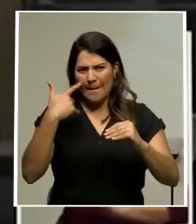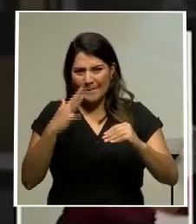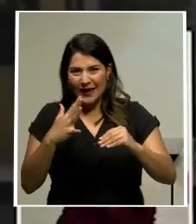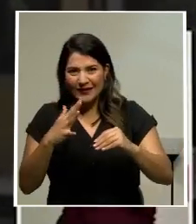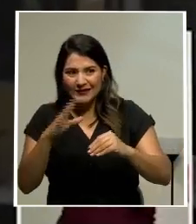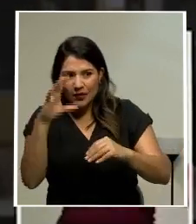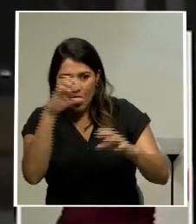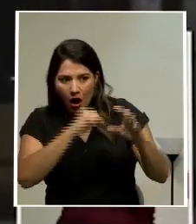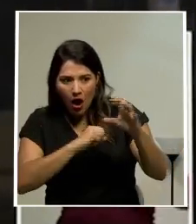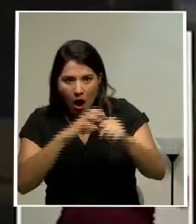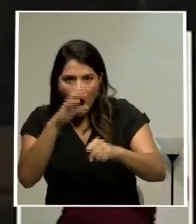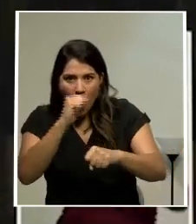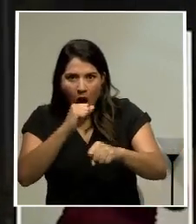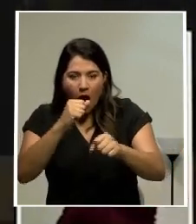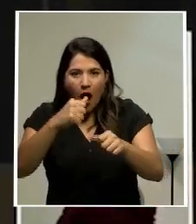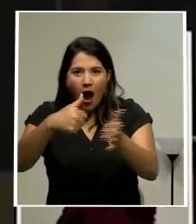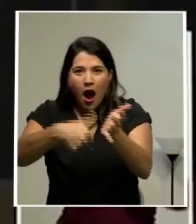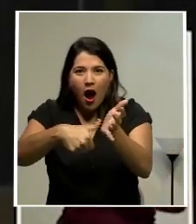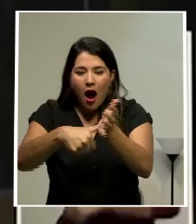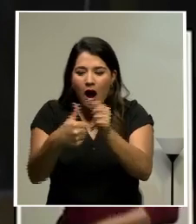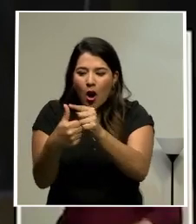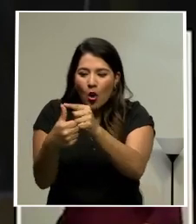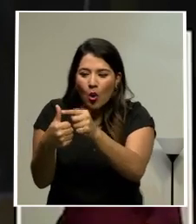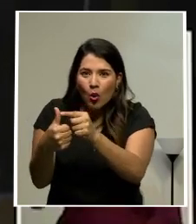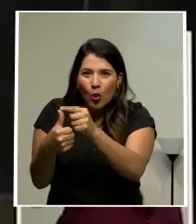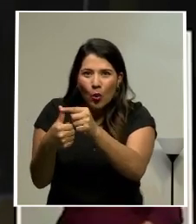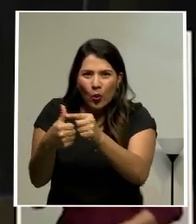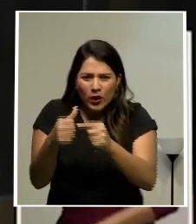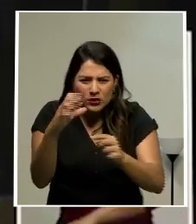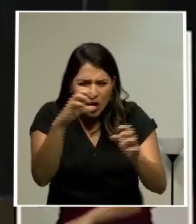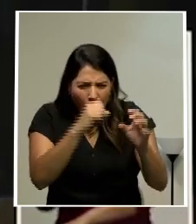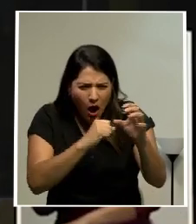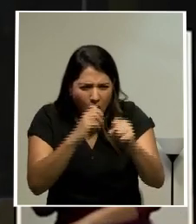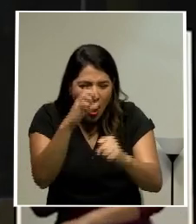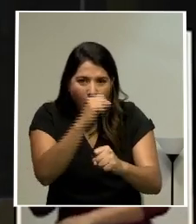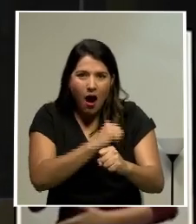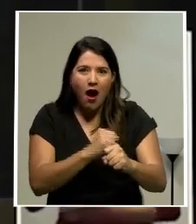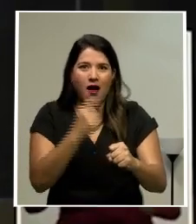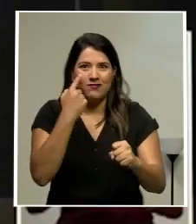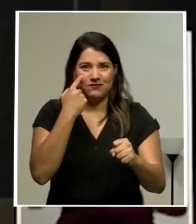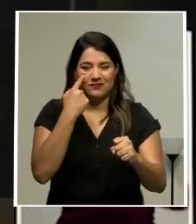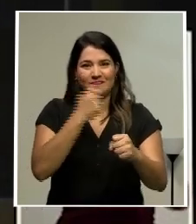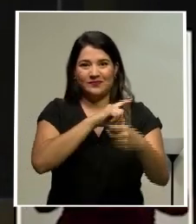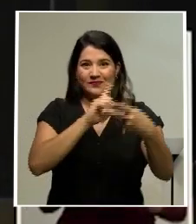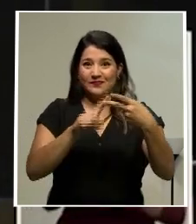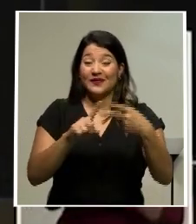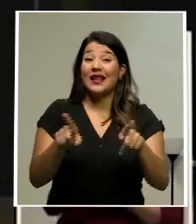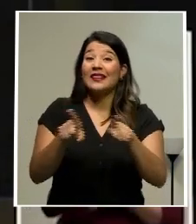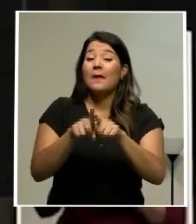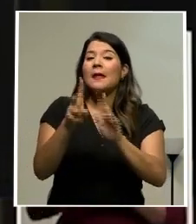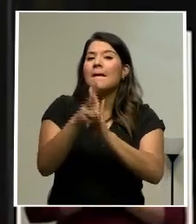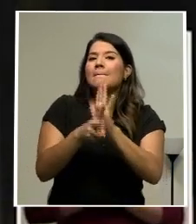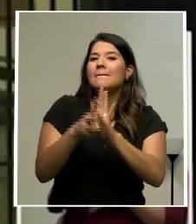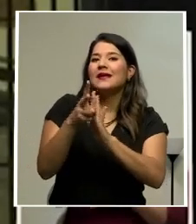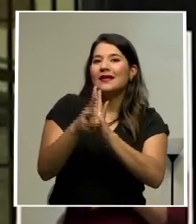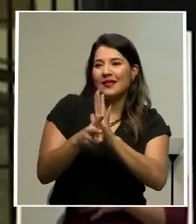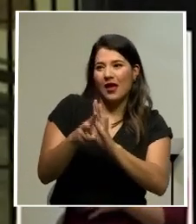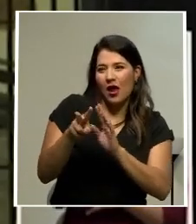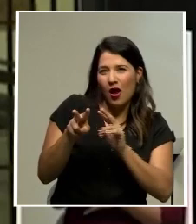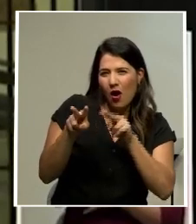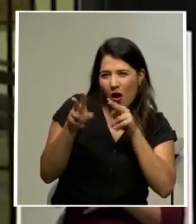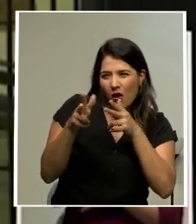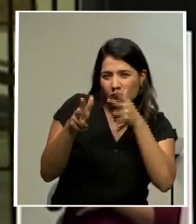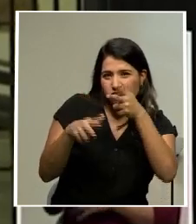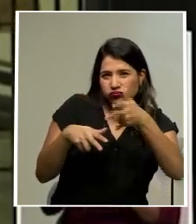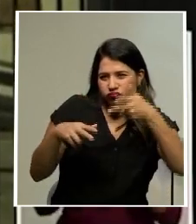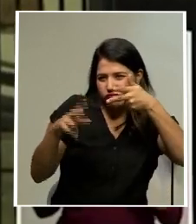dactilares del auxiliar de enfermería en la zona donde se encontraban las vacunas. Y además, un video de seguridad captó al funcionario dentro del